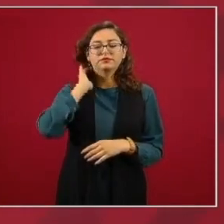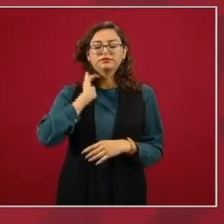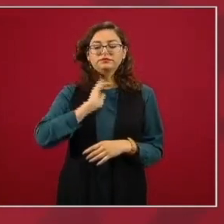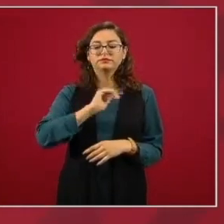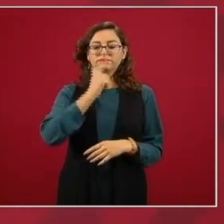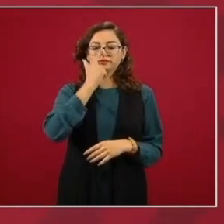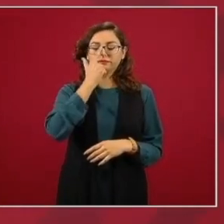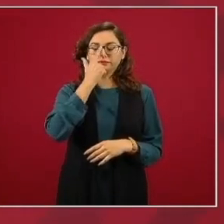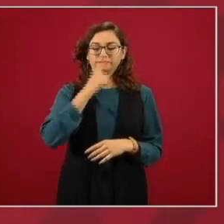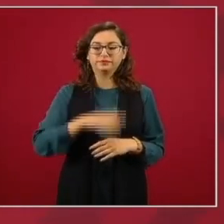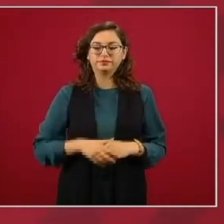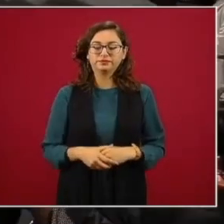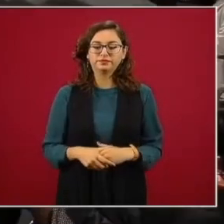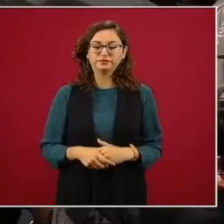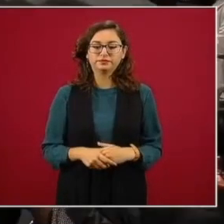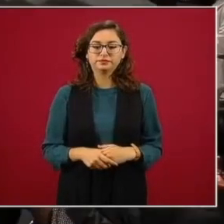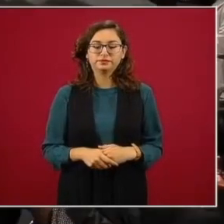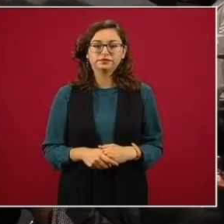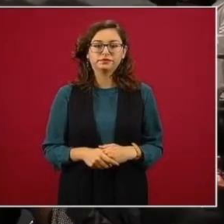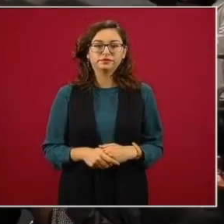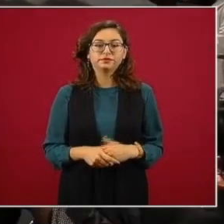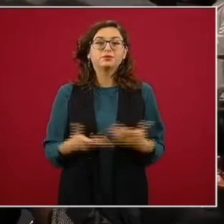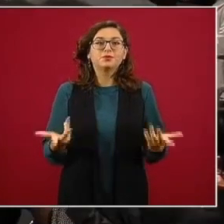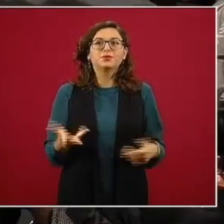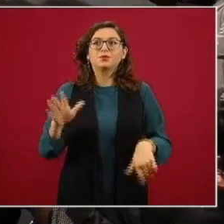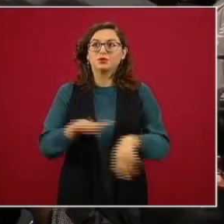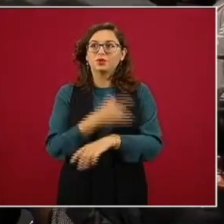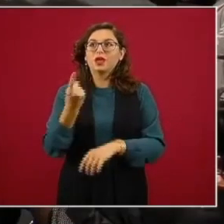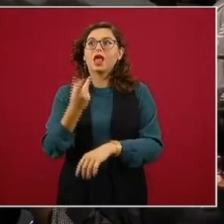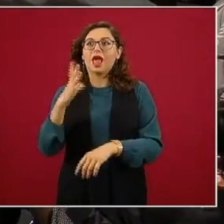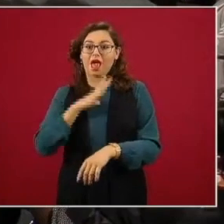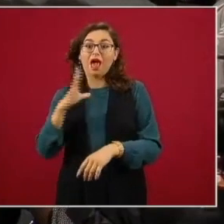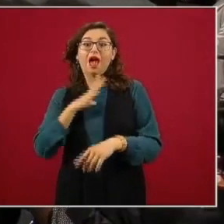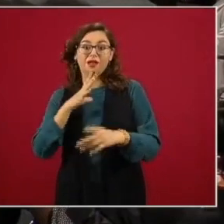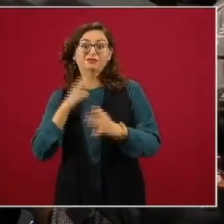es como de las buenas noticias, pues,